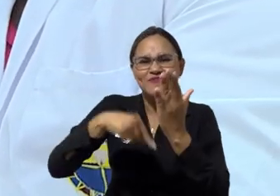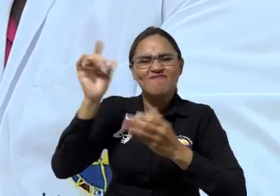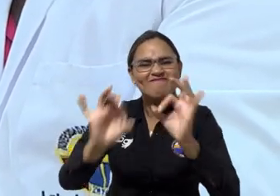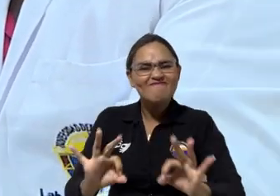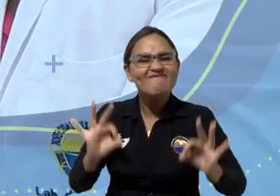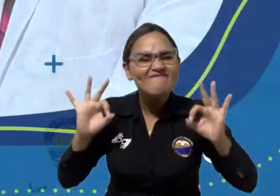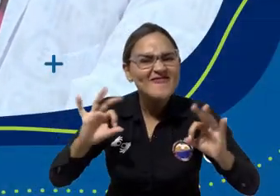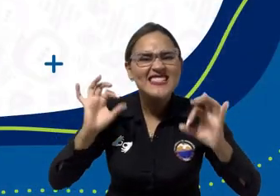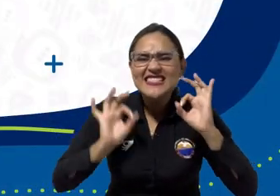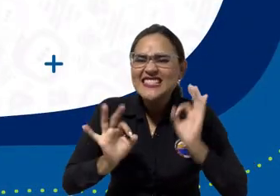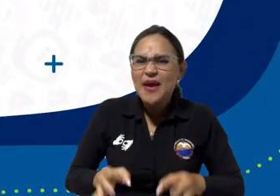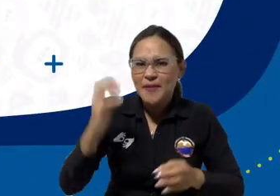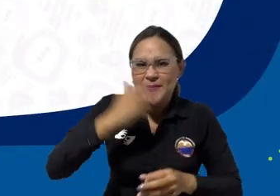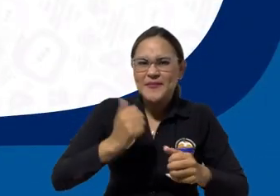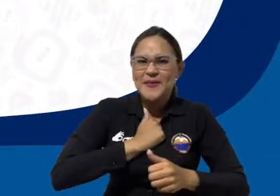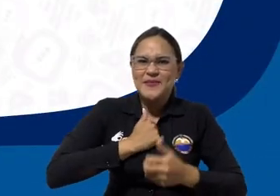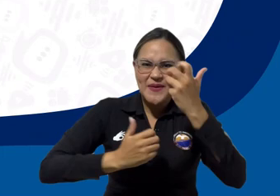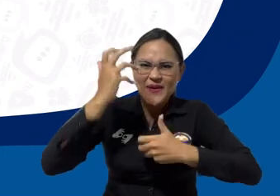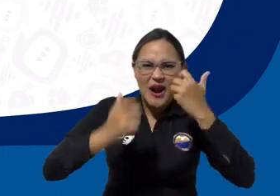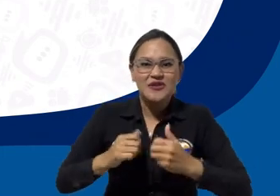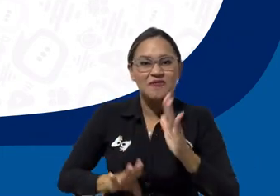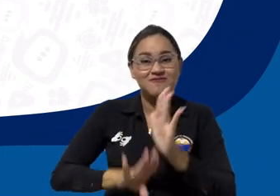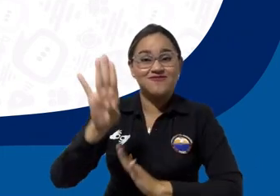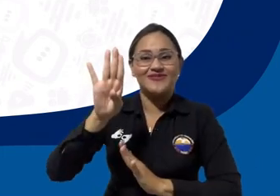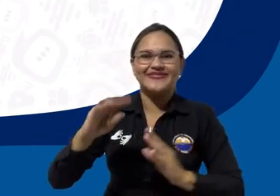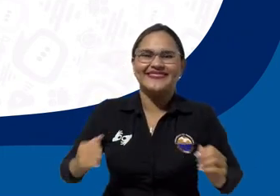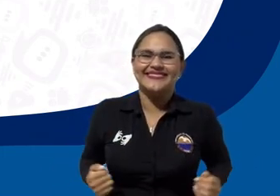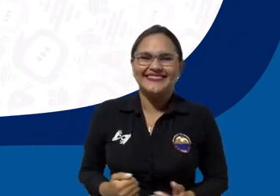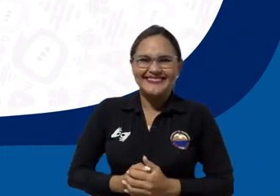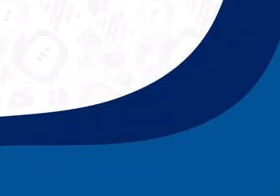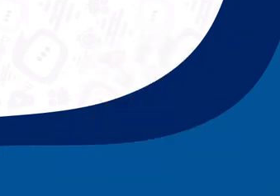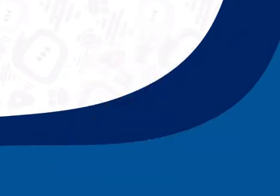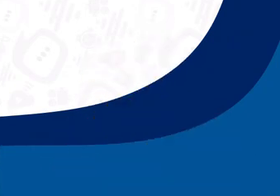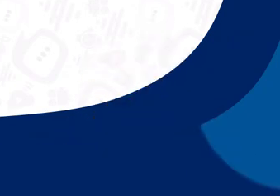actualiza. ¡Aún más incluyente e innovadora!